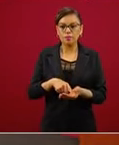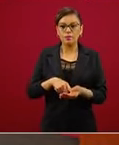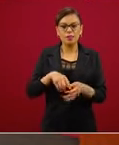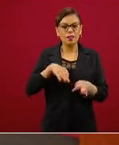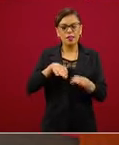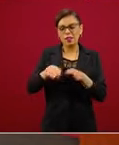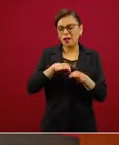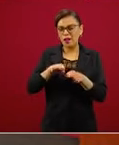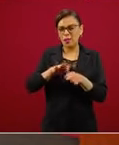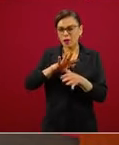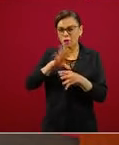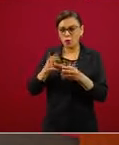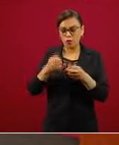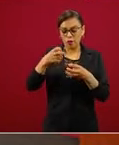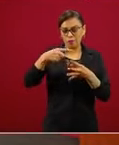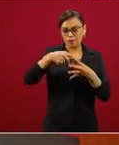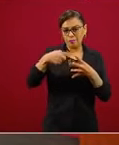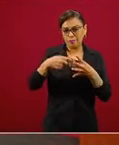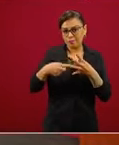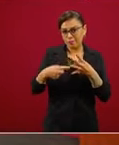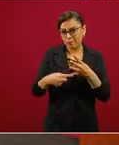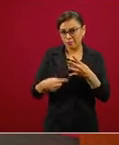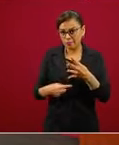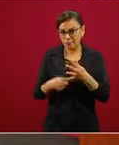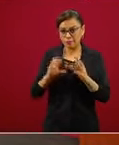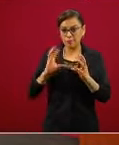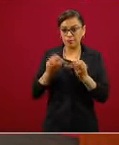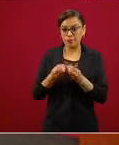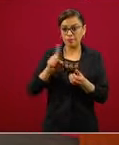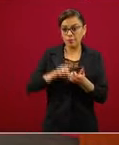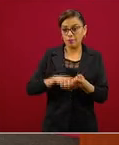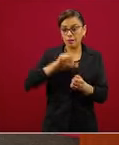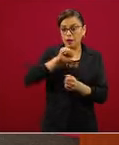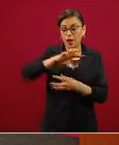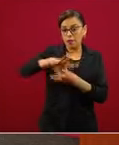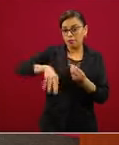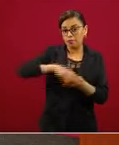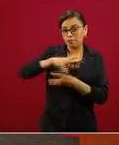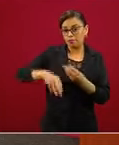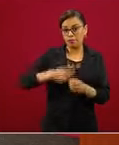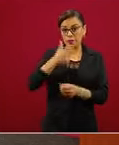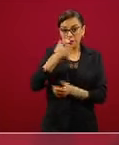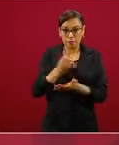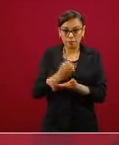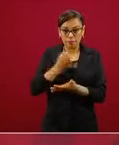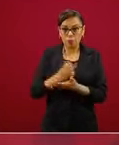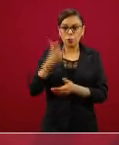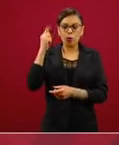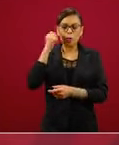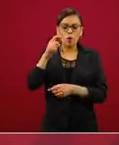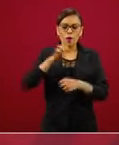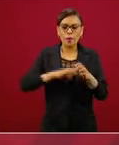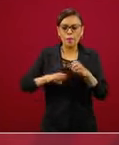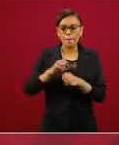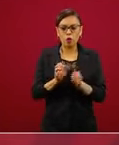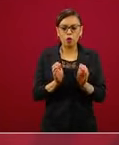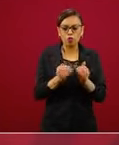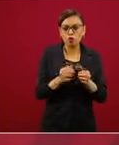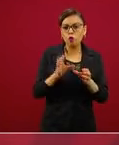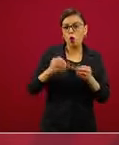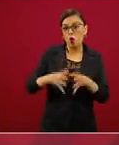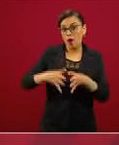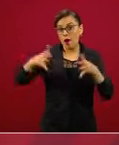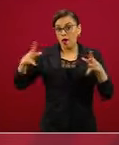De manera tal que cada una de las unidades económicas, desde la más pequeñita hasta las empresas más grandes, puedan